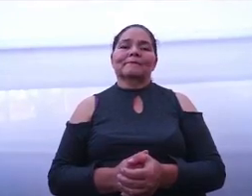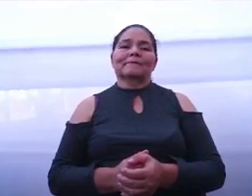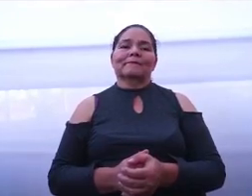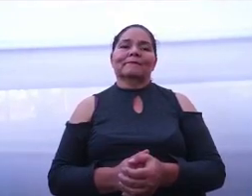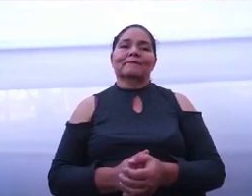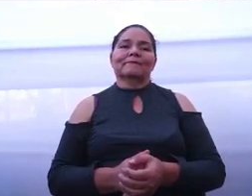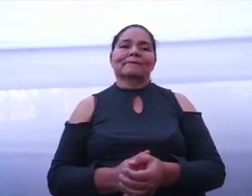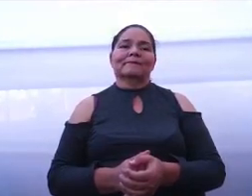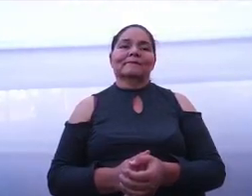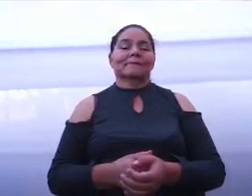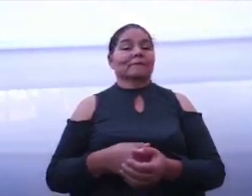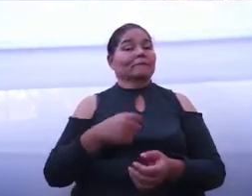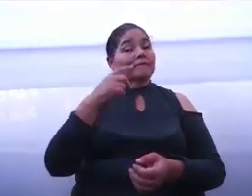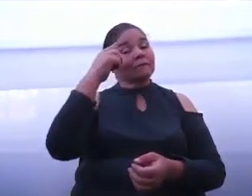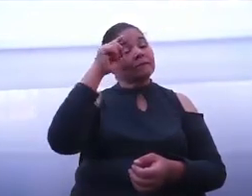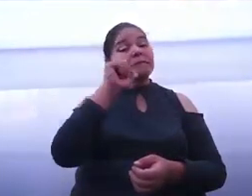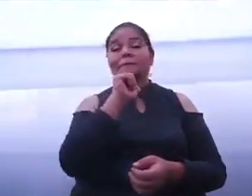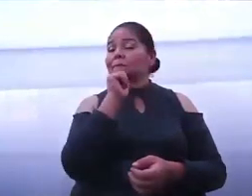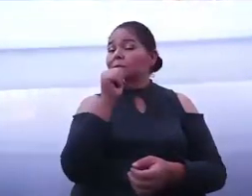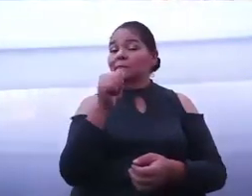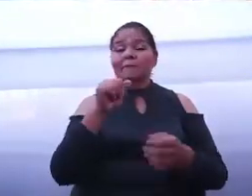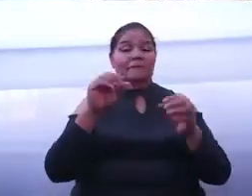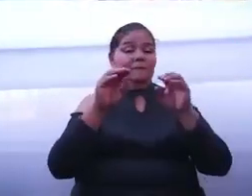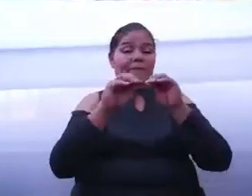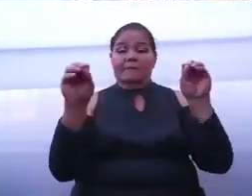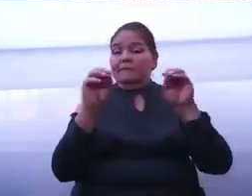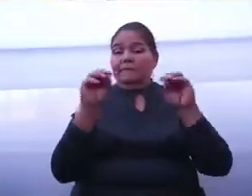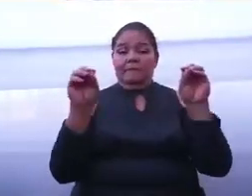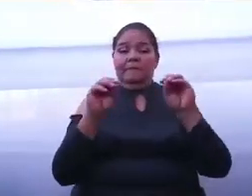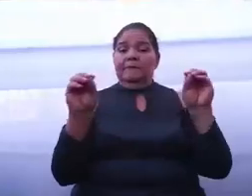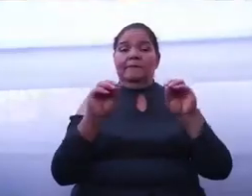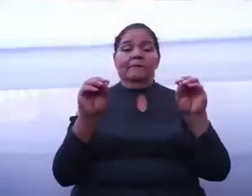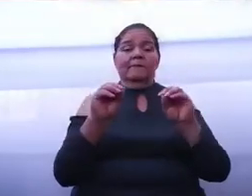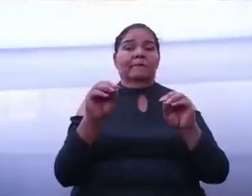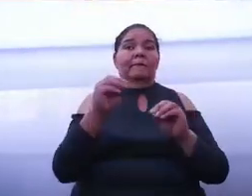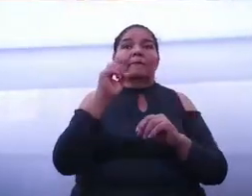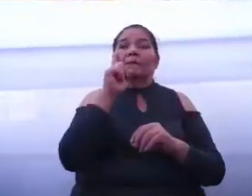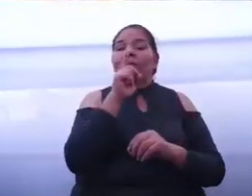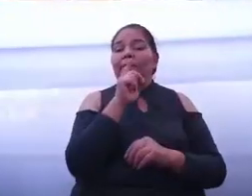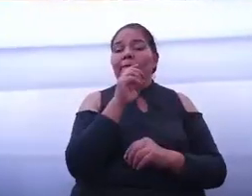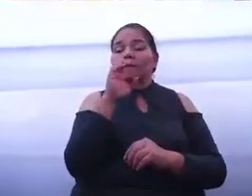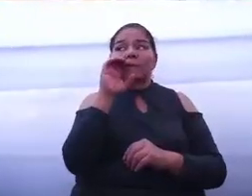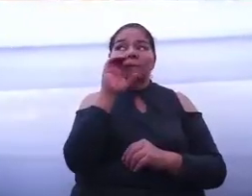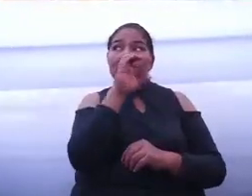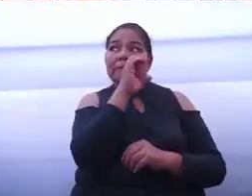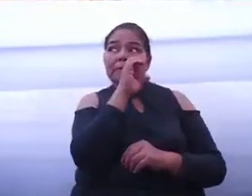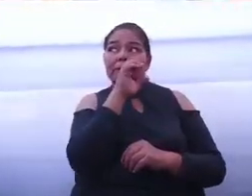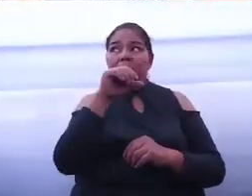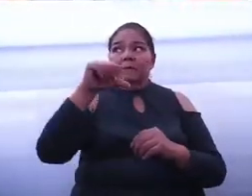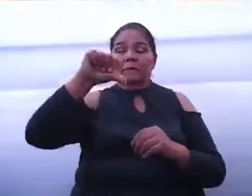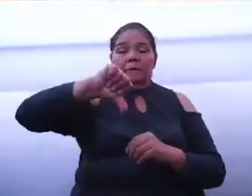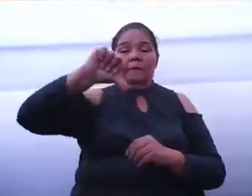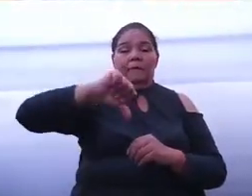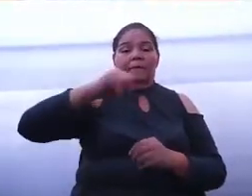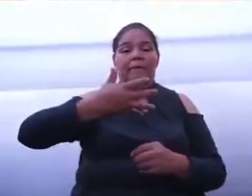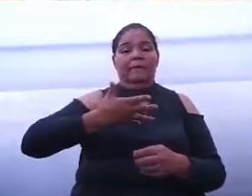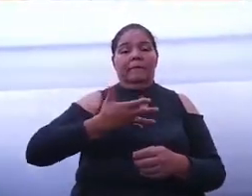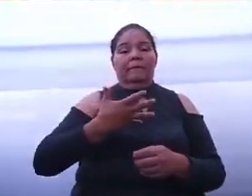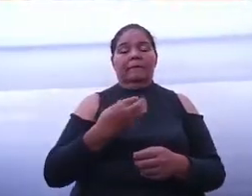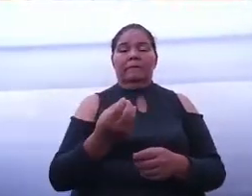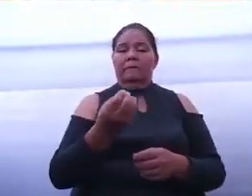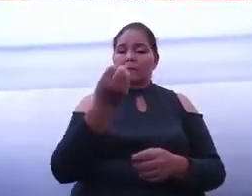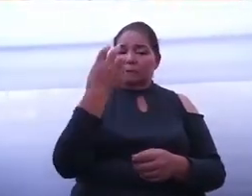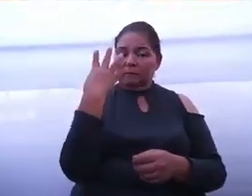Para nadie es un secreto que hoy tenemos por delante cuatro